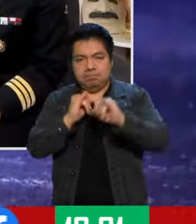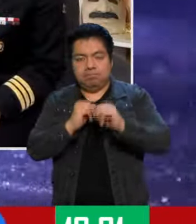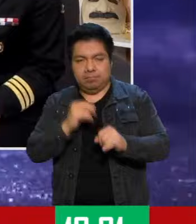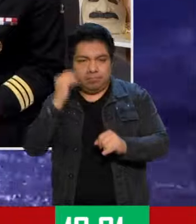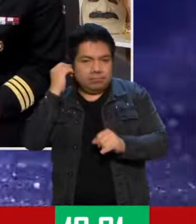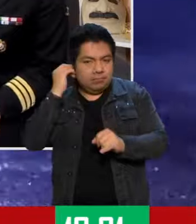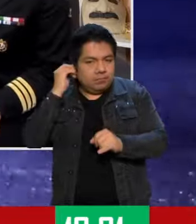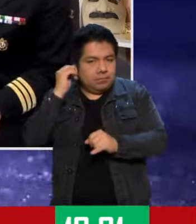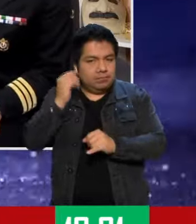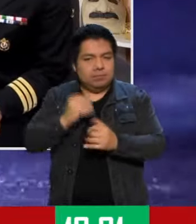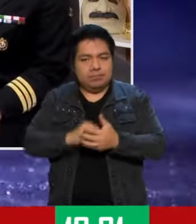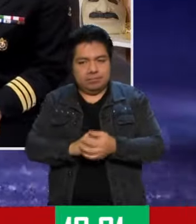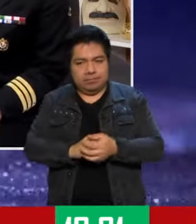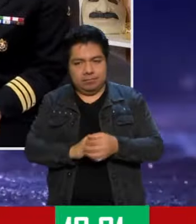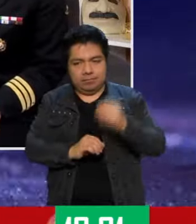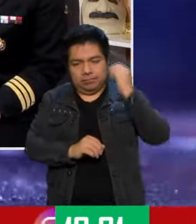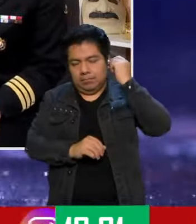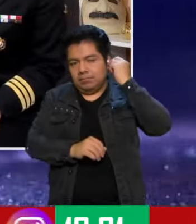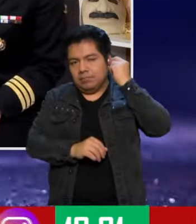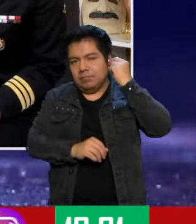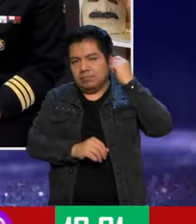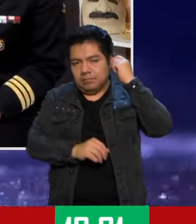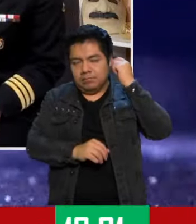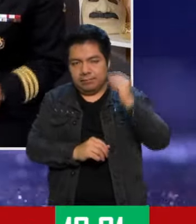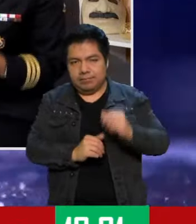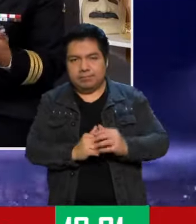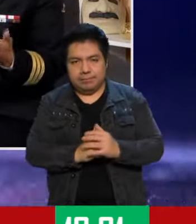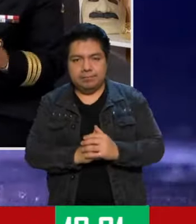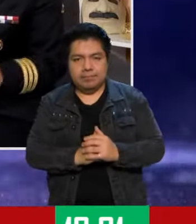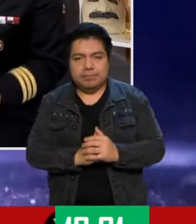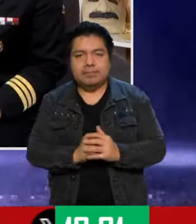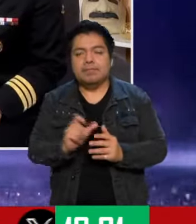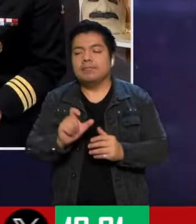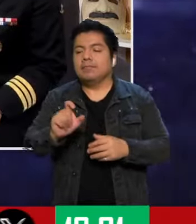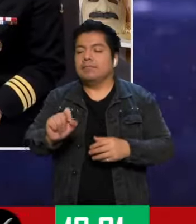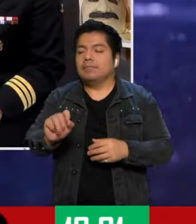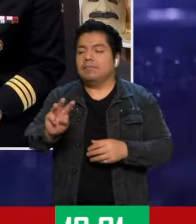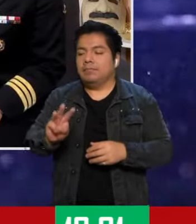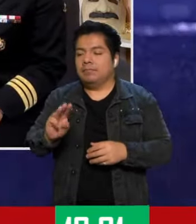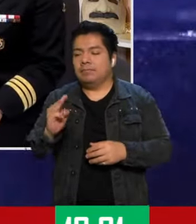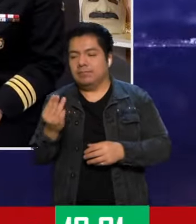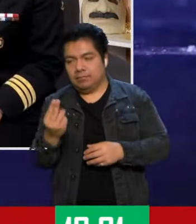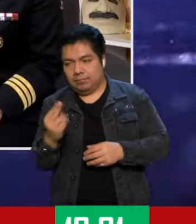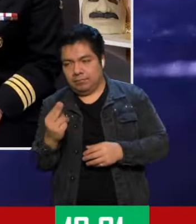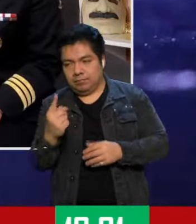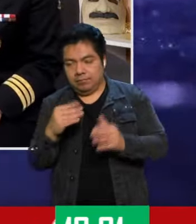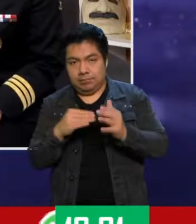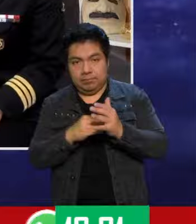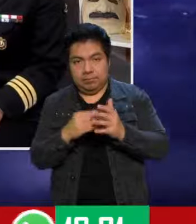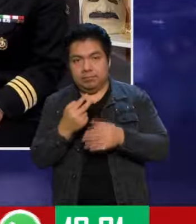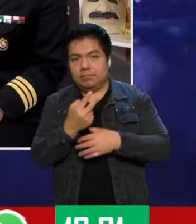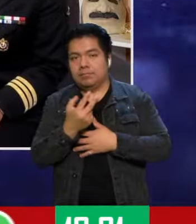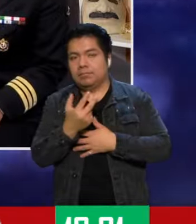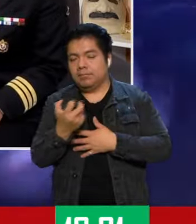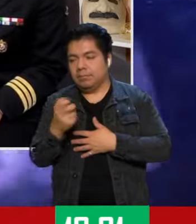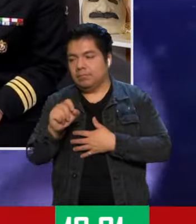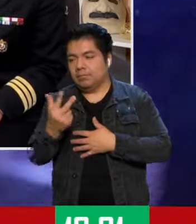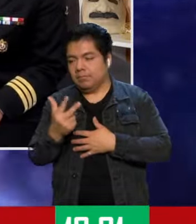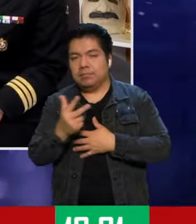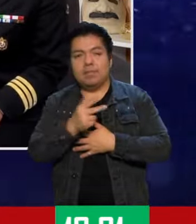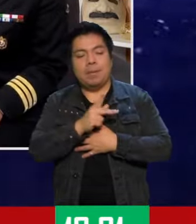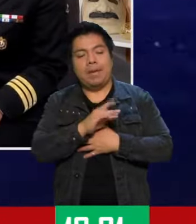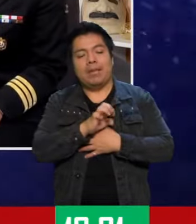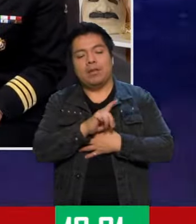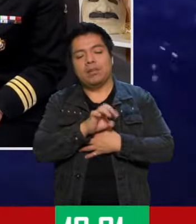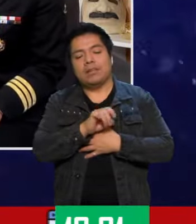consolidación de la independencia, que fue el 23 de noviembre de 1825 cuando Pedro Sáenz de Baranda